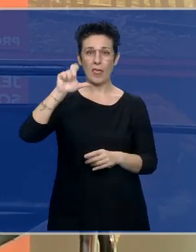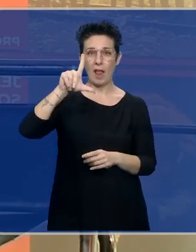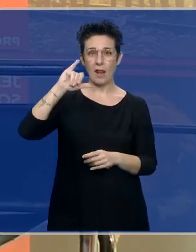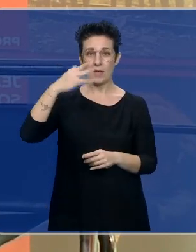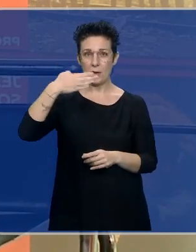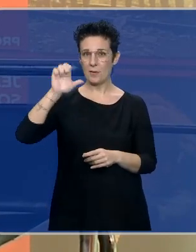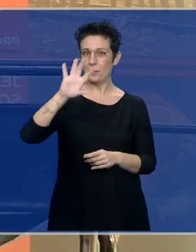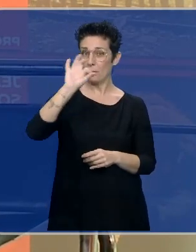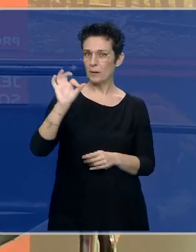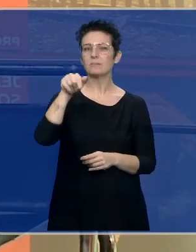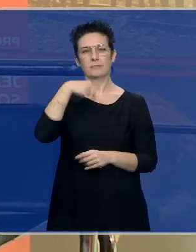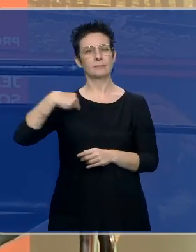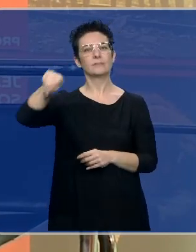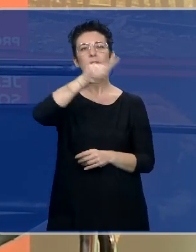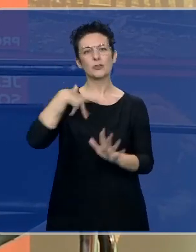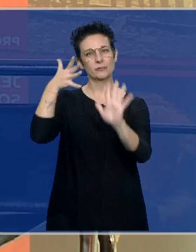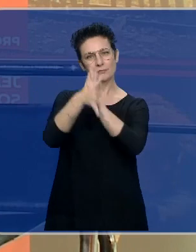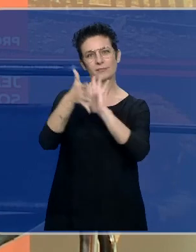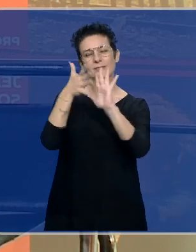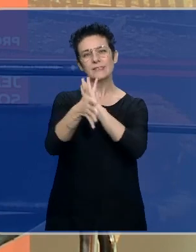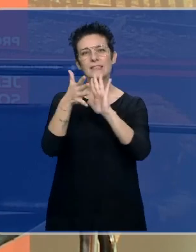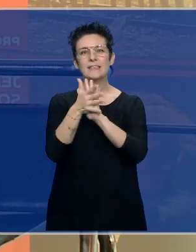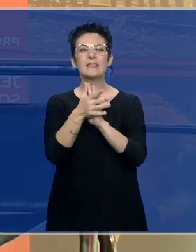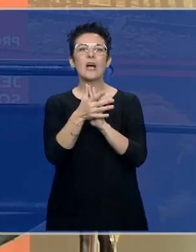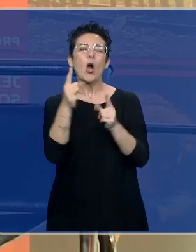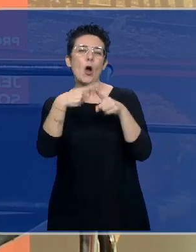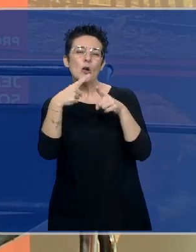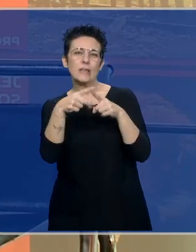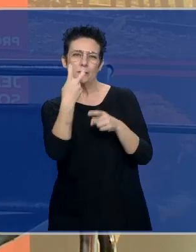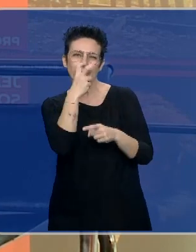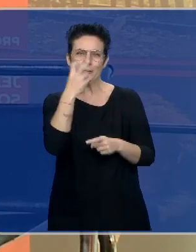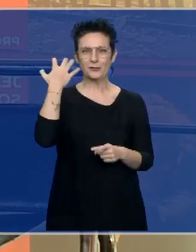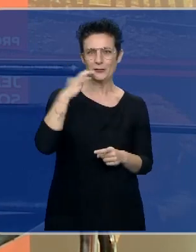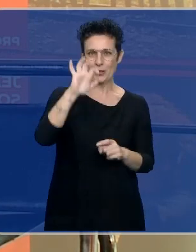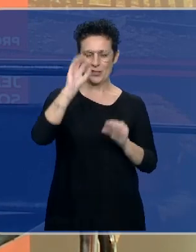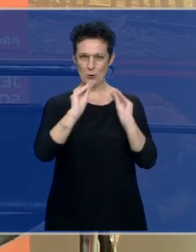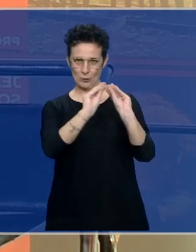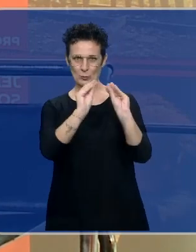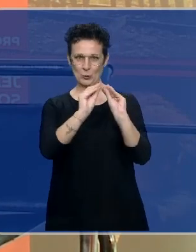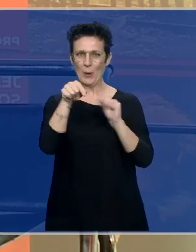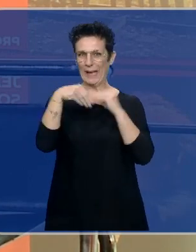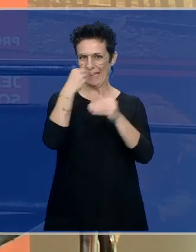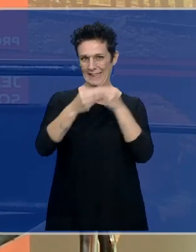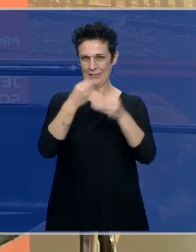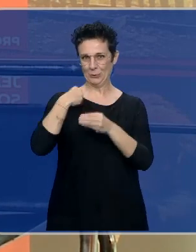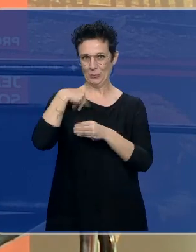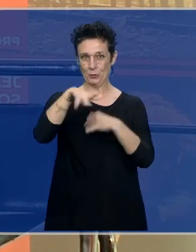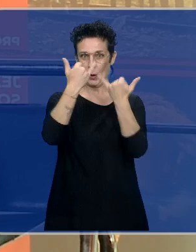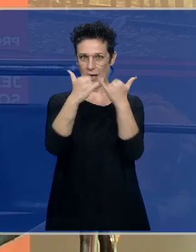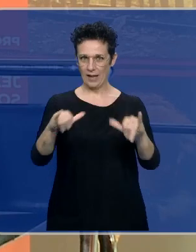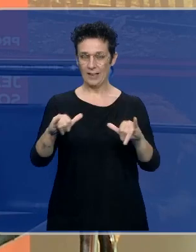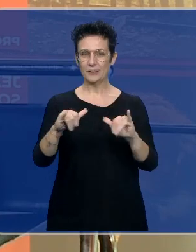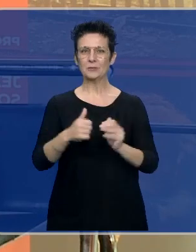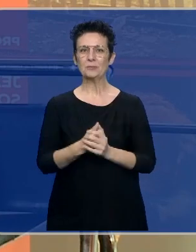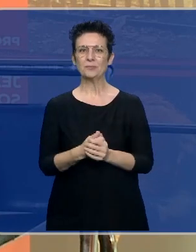bueno, pues nosotros les vamos a ir contando algunas curiosidades, algunas cosas que van a pasar en esta gala y en